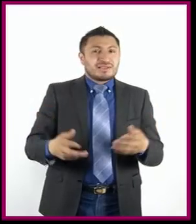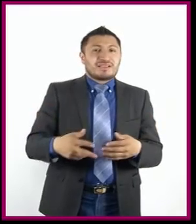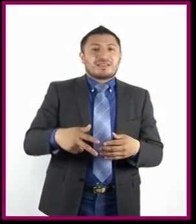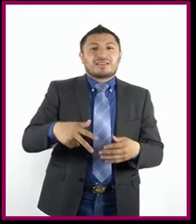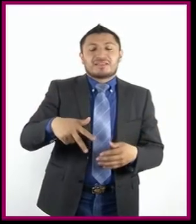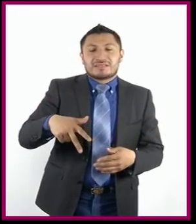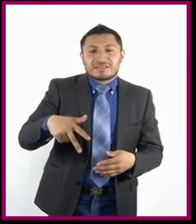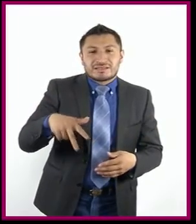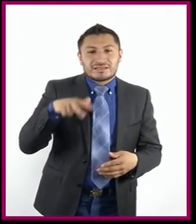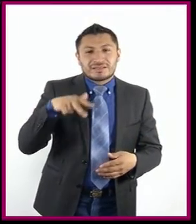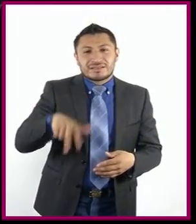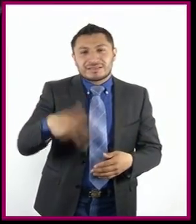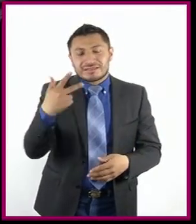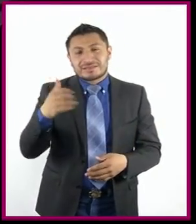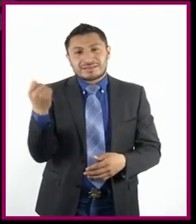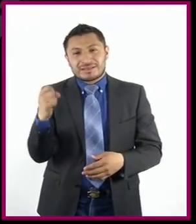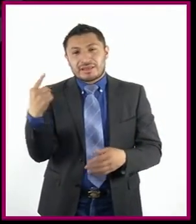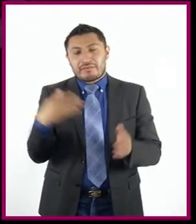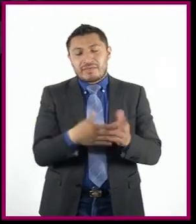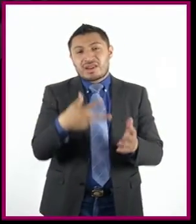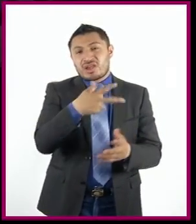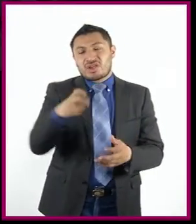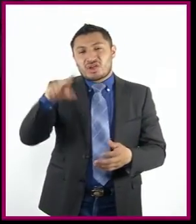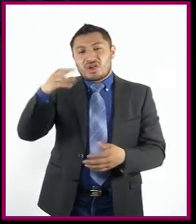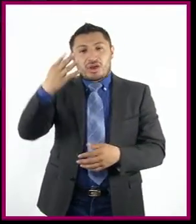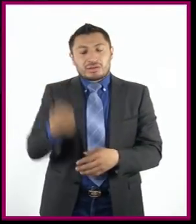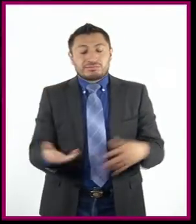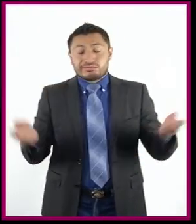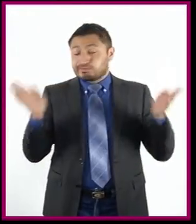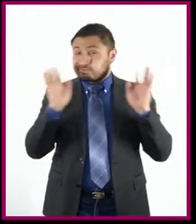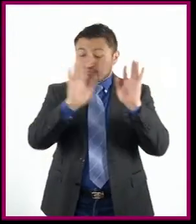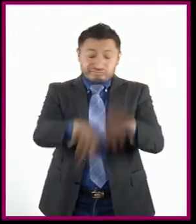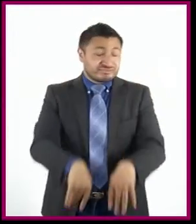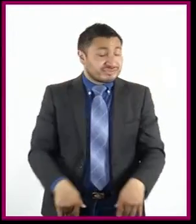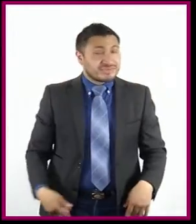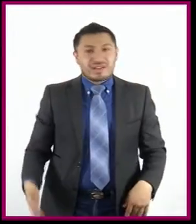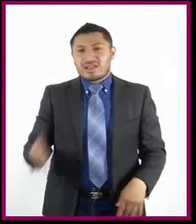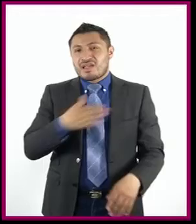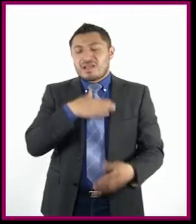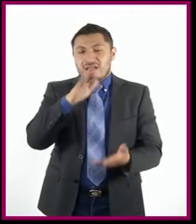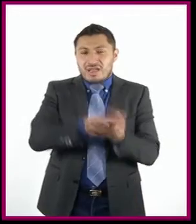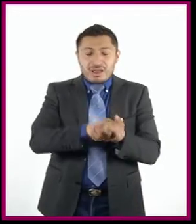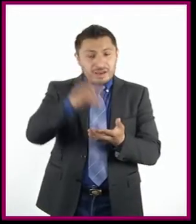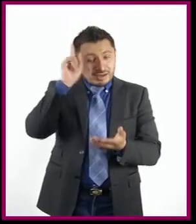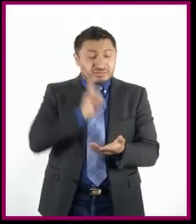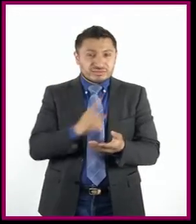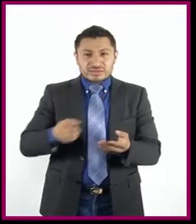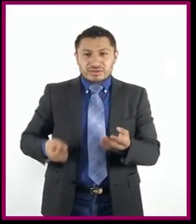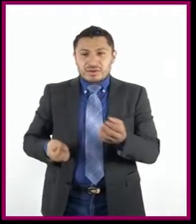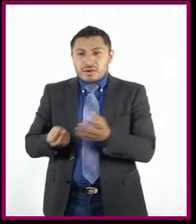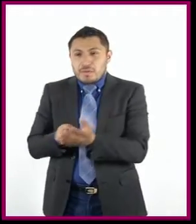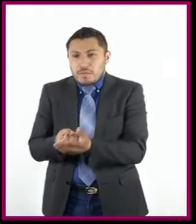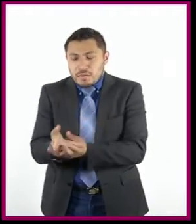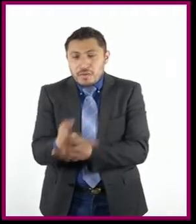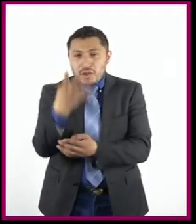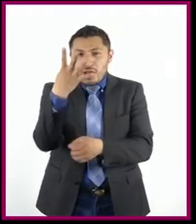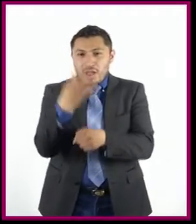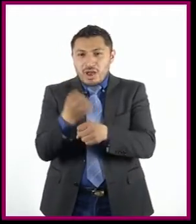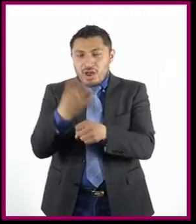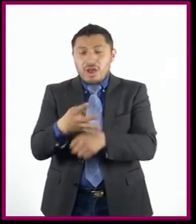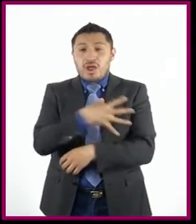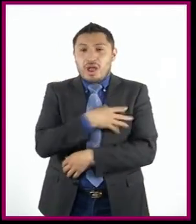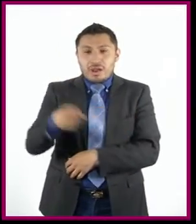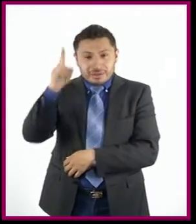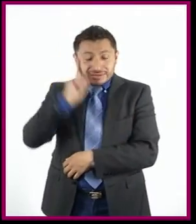de 1889, el día en el que mi mujer dio a luz su cuarta hija de